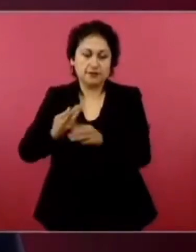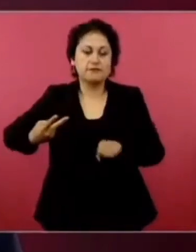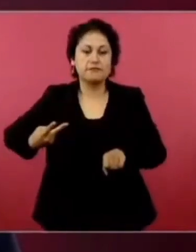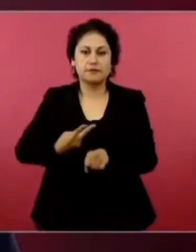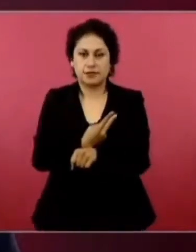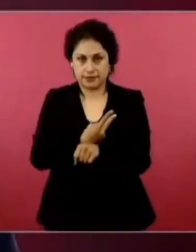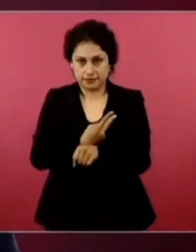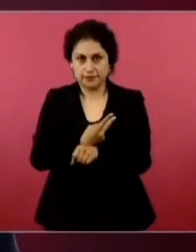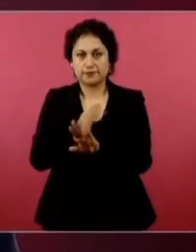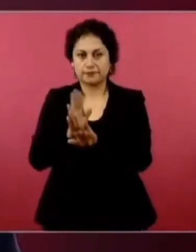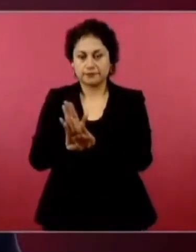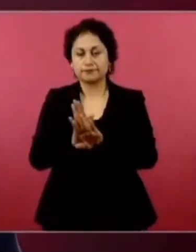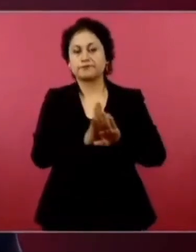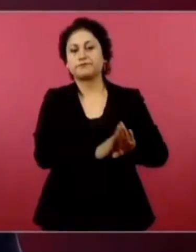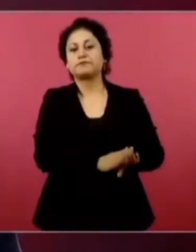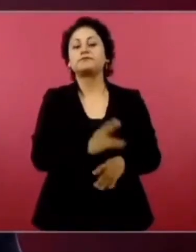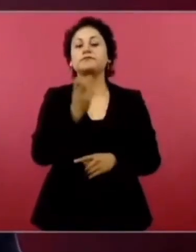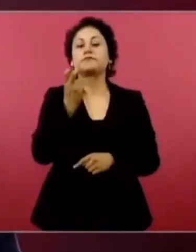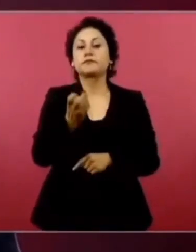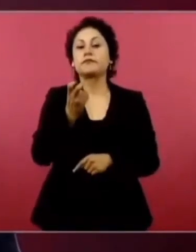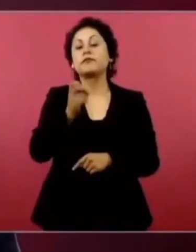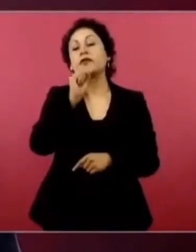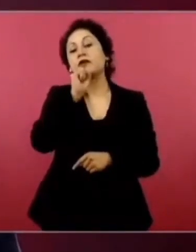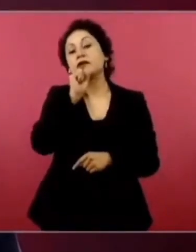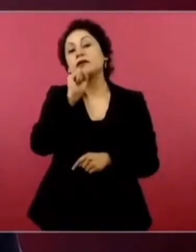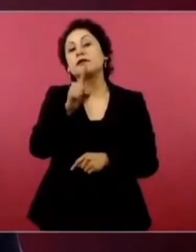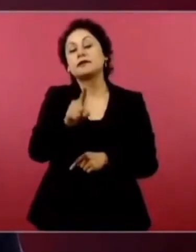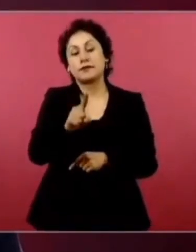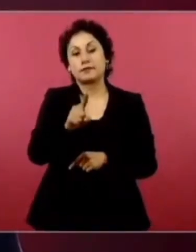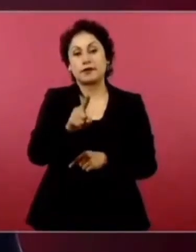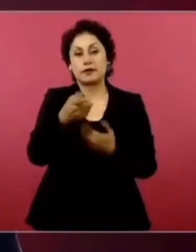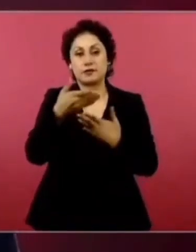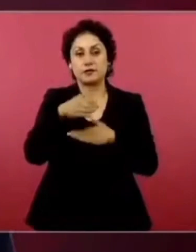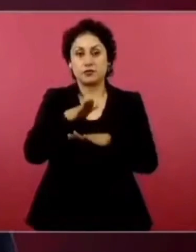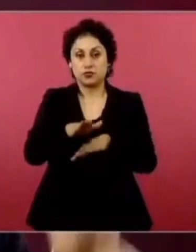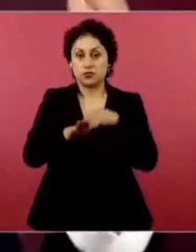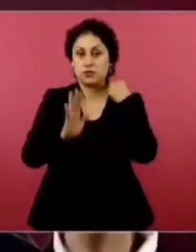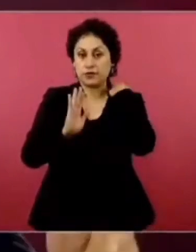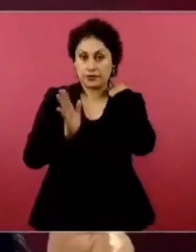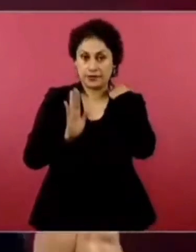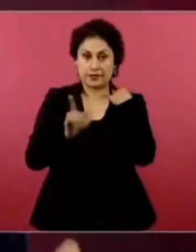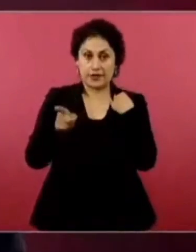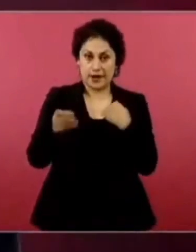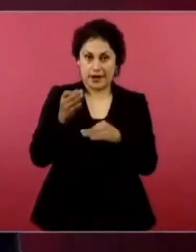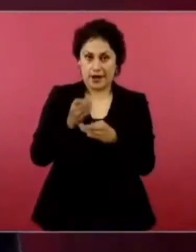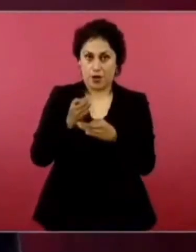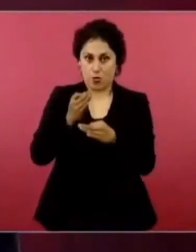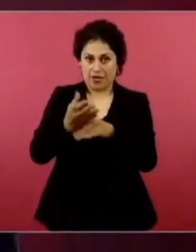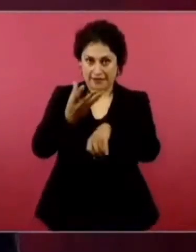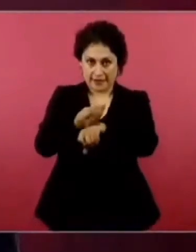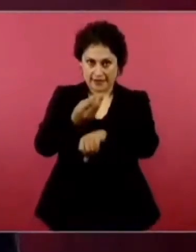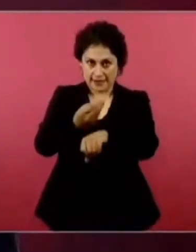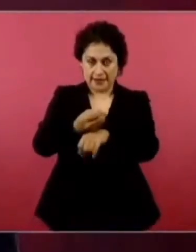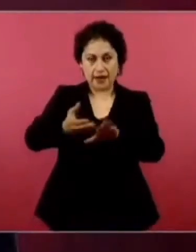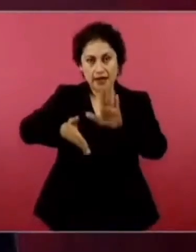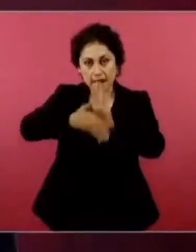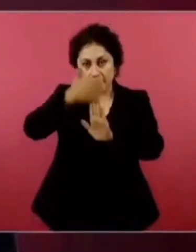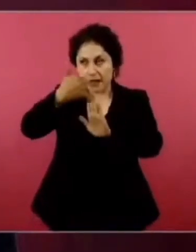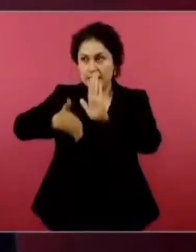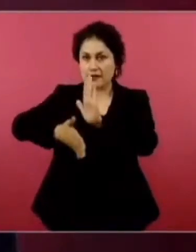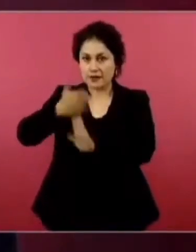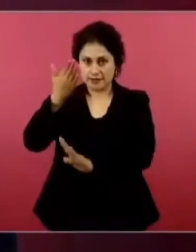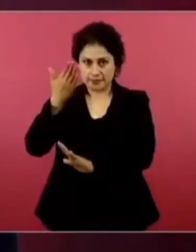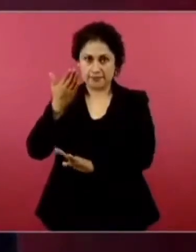Y por otra parte, en relación con ya la obra que se está realizando, todo este